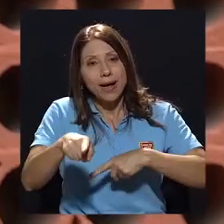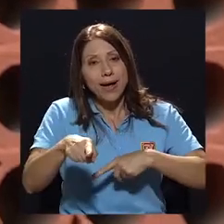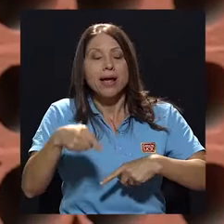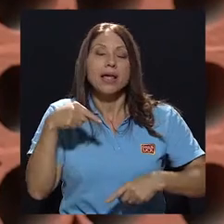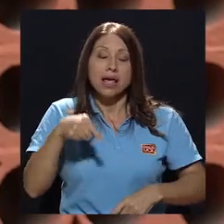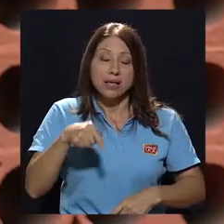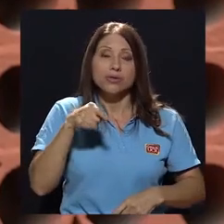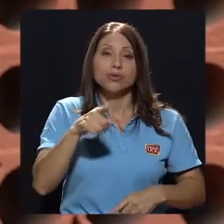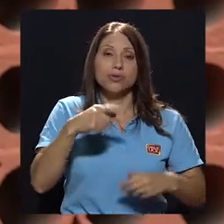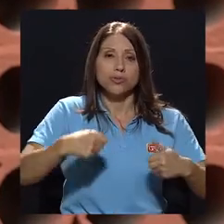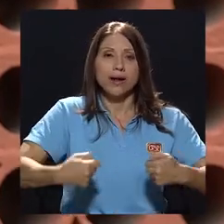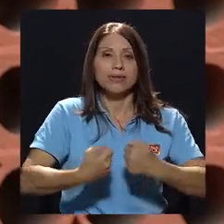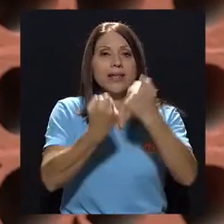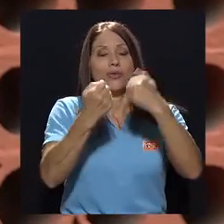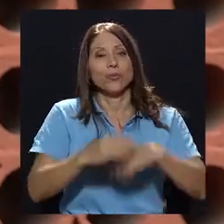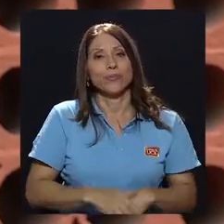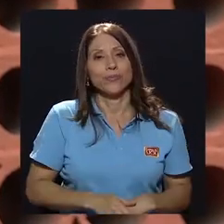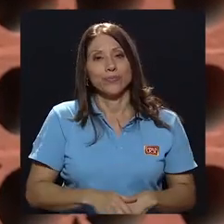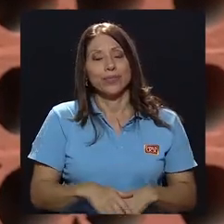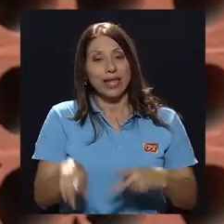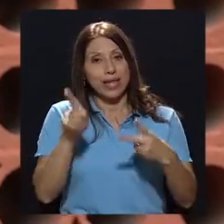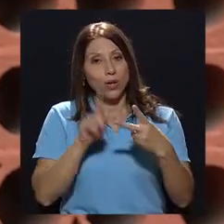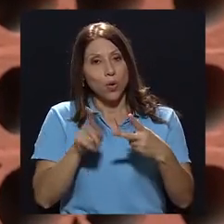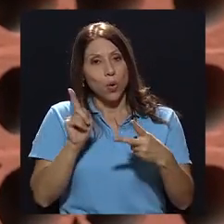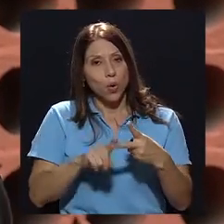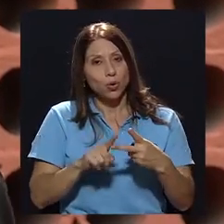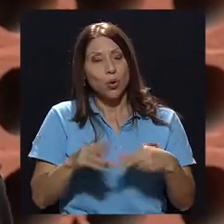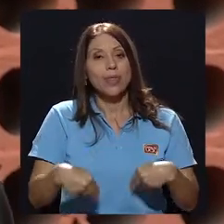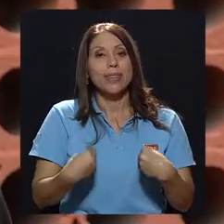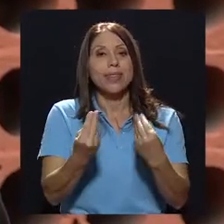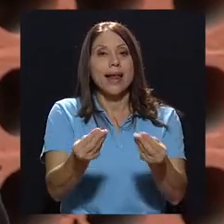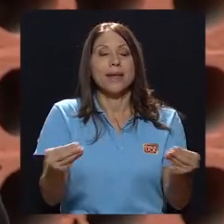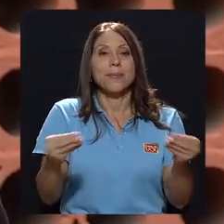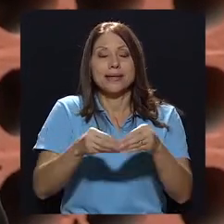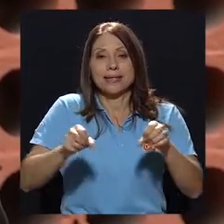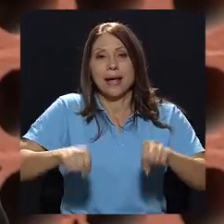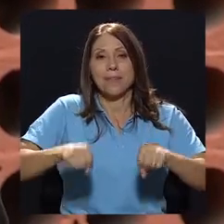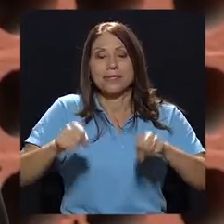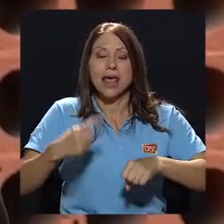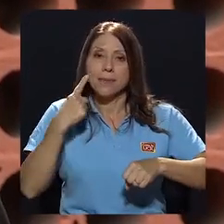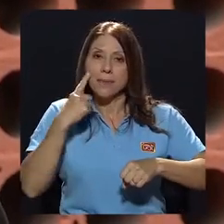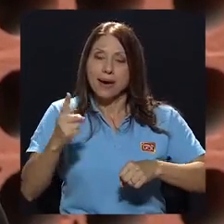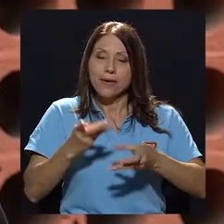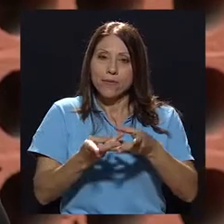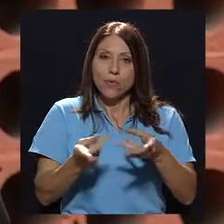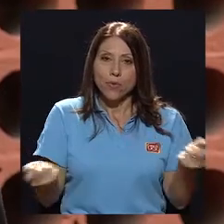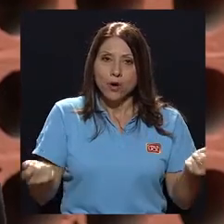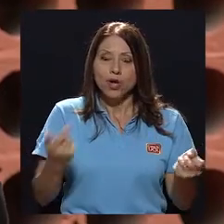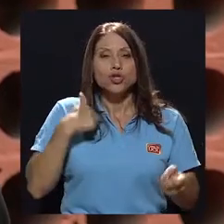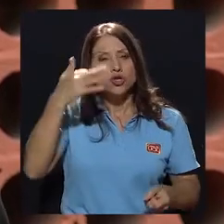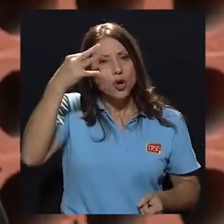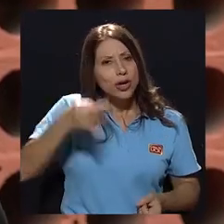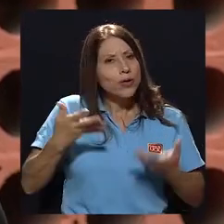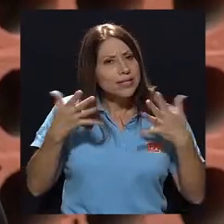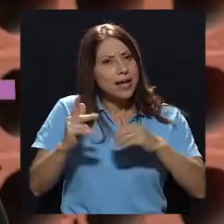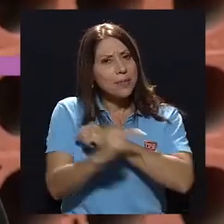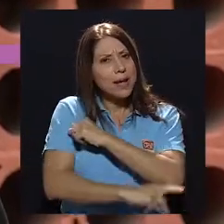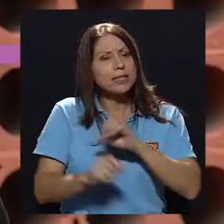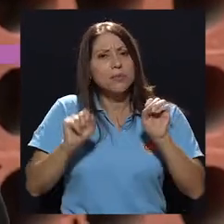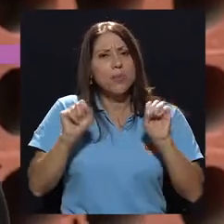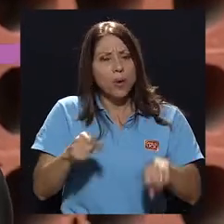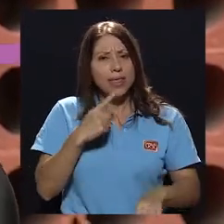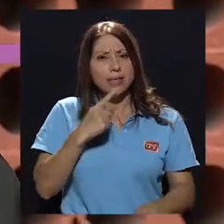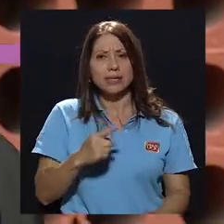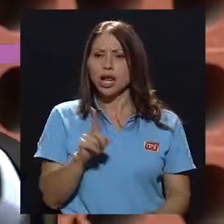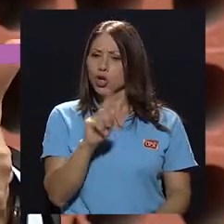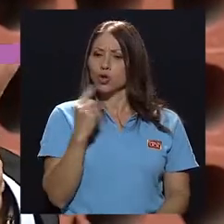que es un, digamos que es un gran reto. Y lo otro es darles una mayor capacidad de resolución. Yo creo que ya el país debiera dar el salto y poder